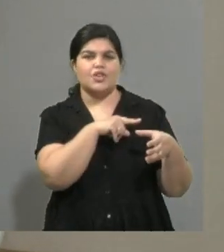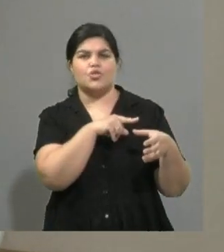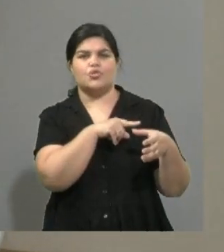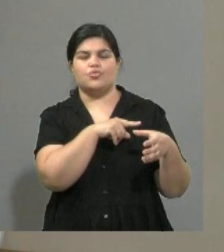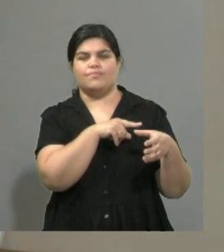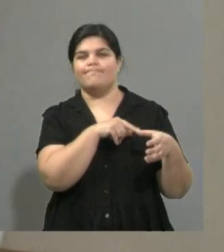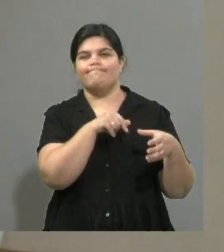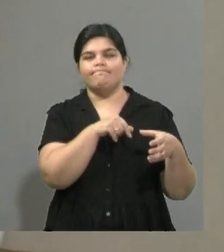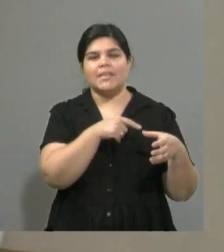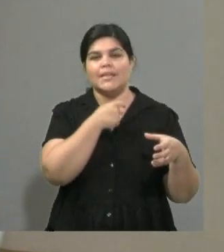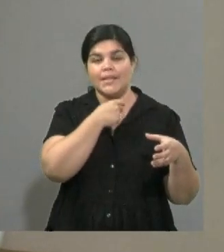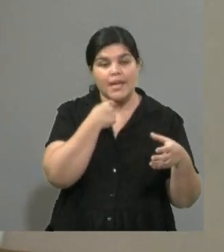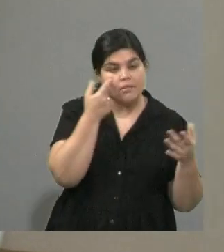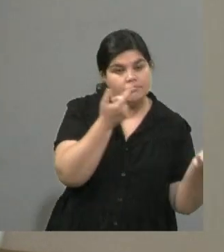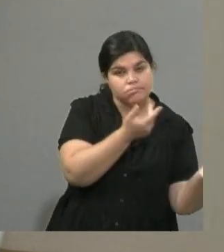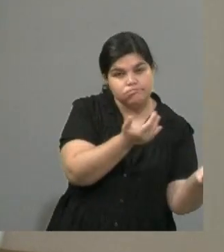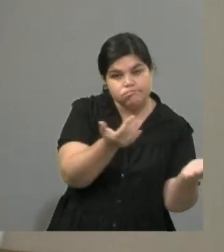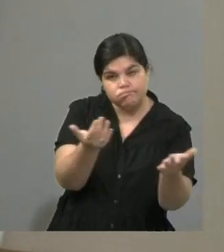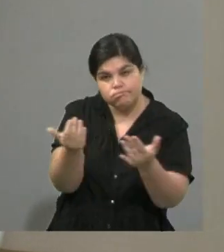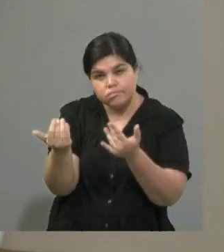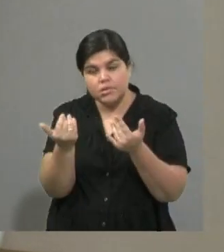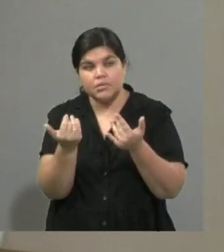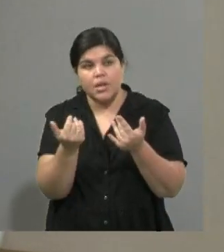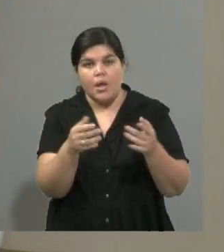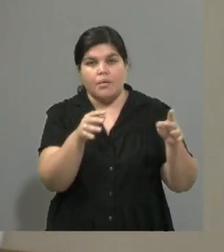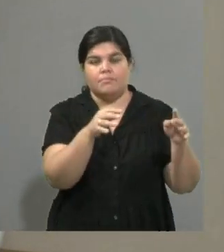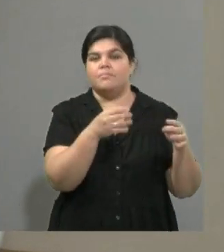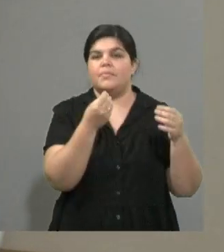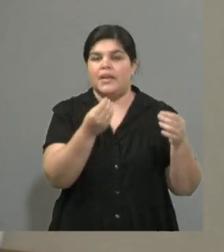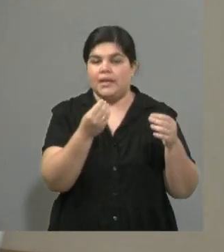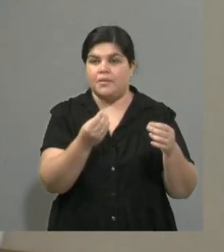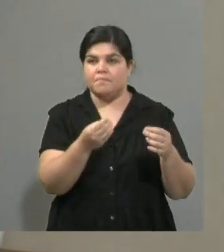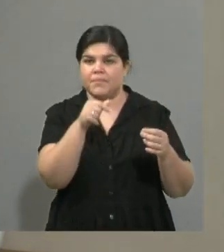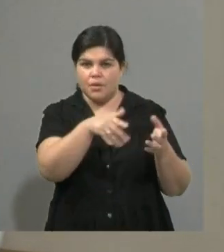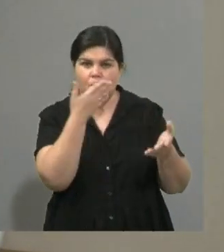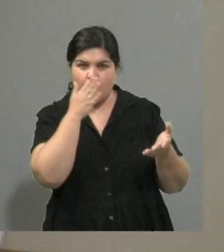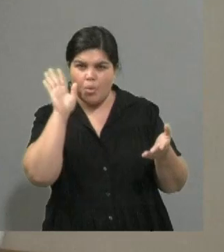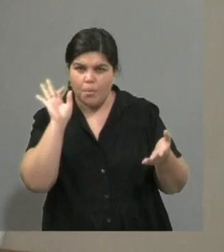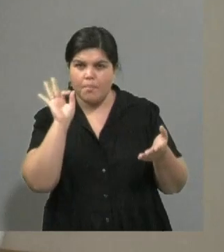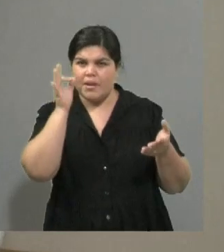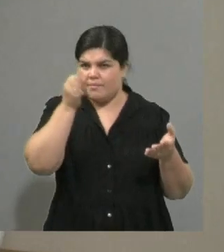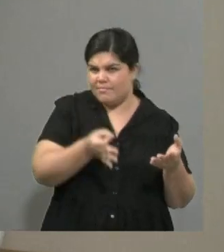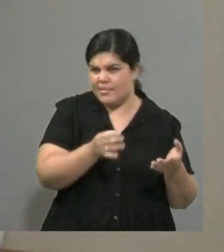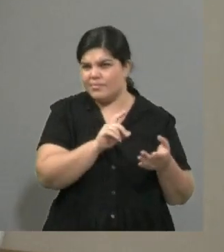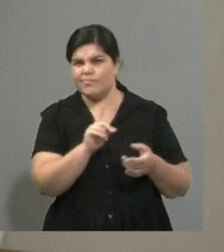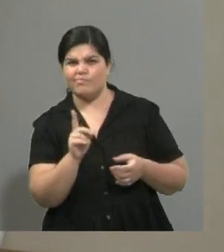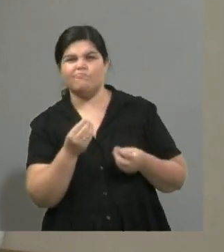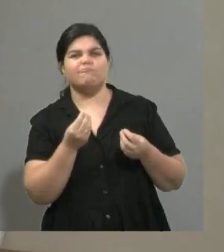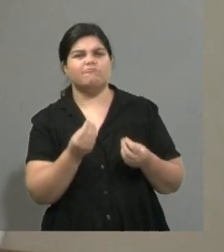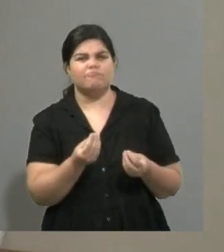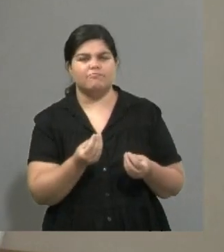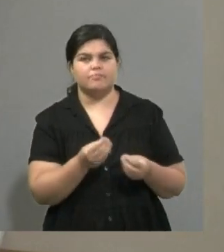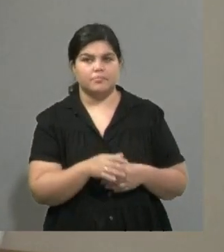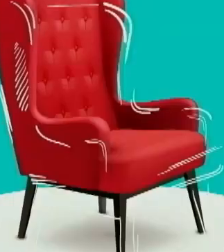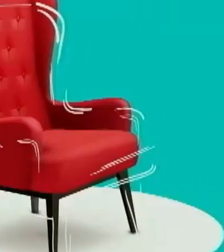partes. Y ahí vamos, ¿no? Luz, porque la pregunta es, ¿se está cumpliendo con eso? Mira, la